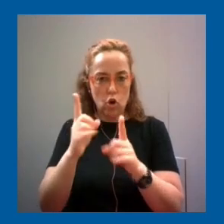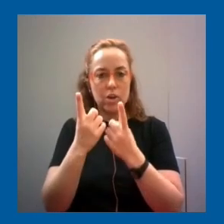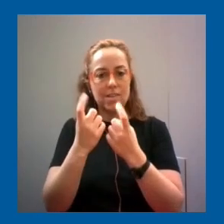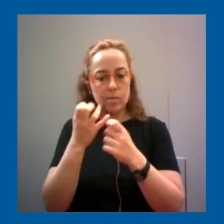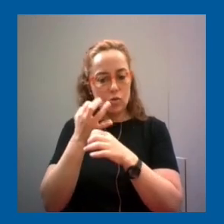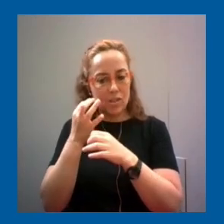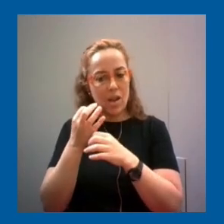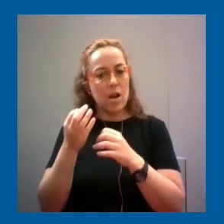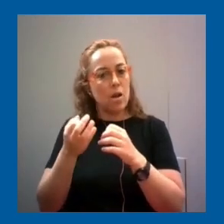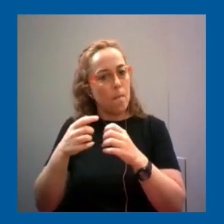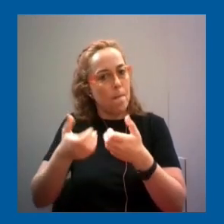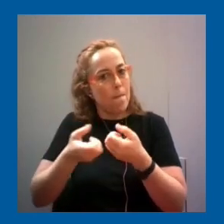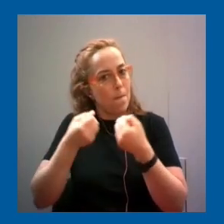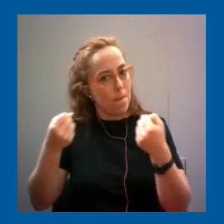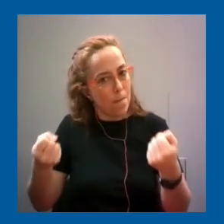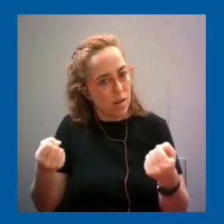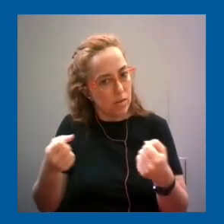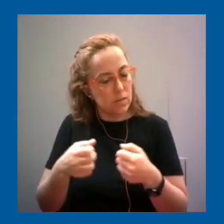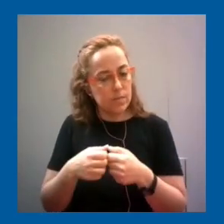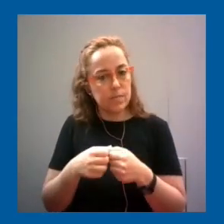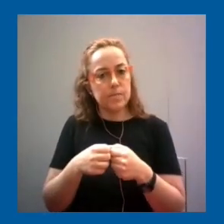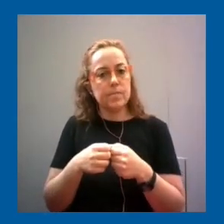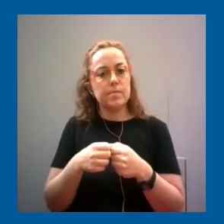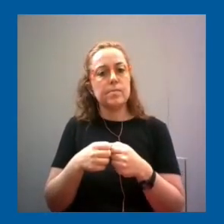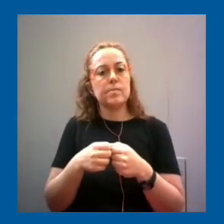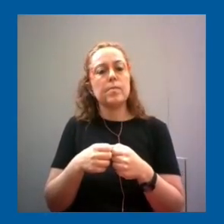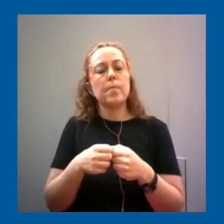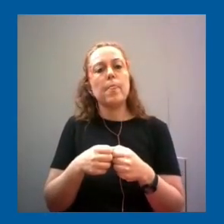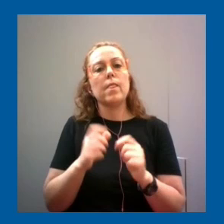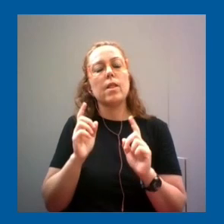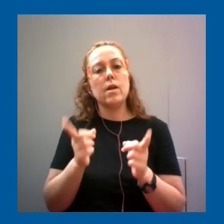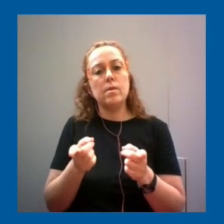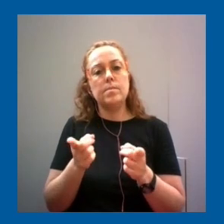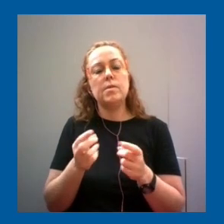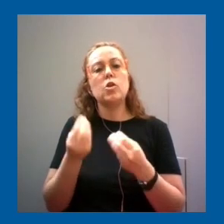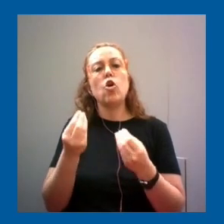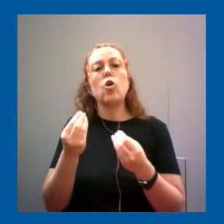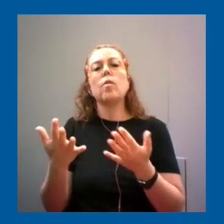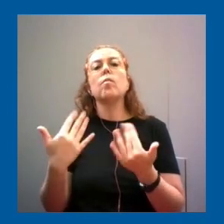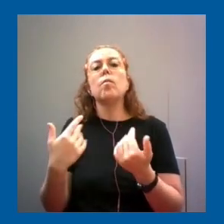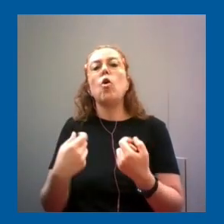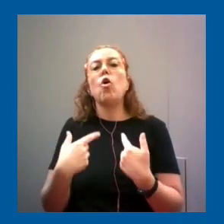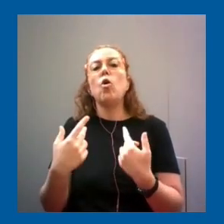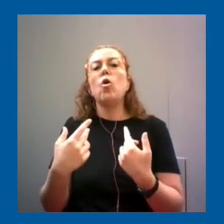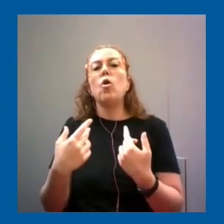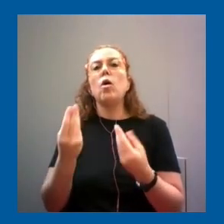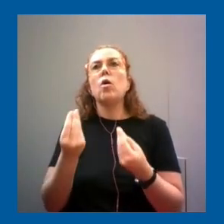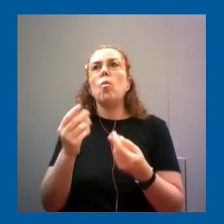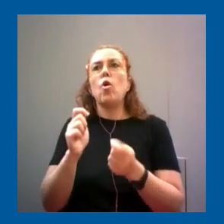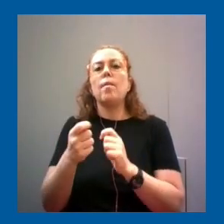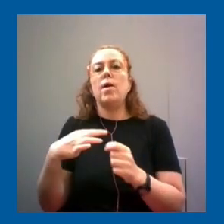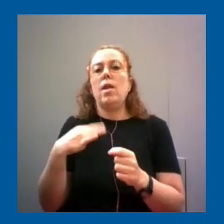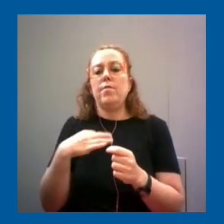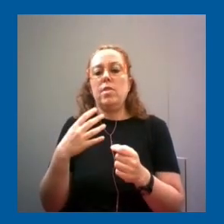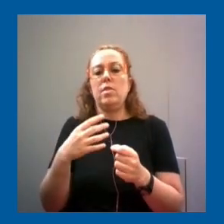programación, pero está ahí, por supuesto, y después los impactos de la computación, cómo impactan todas las cosas que